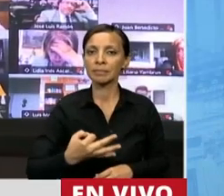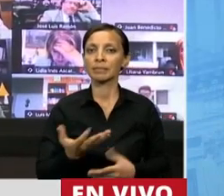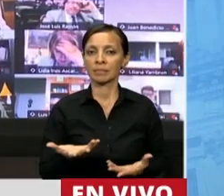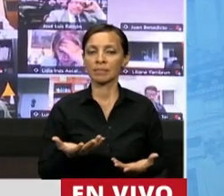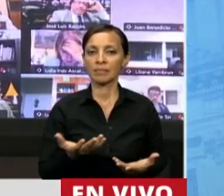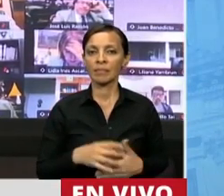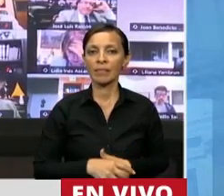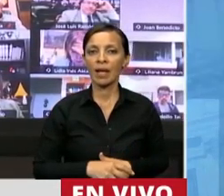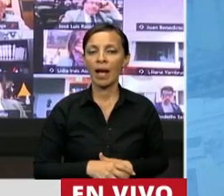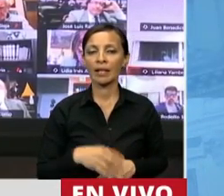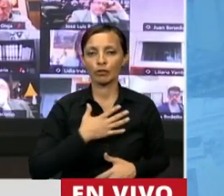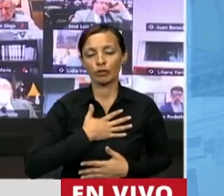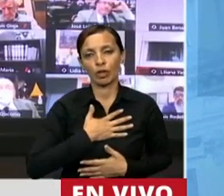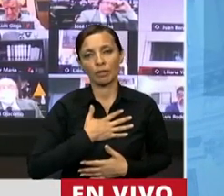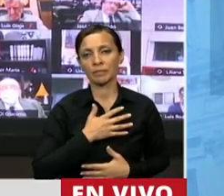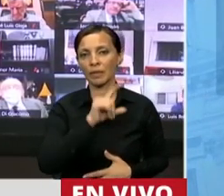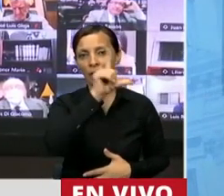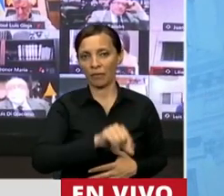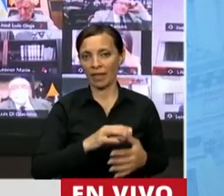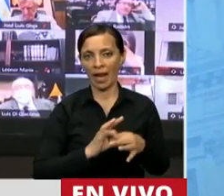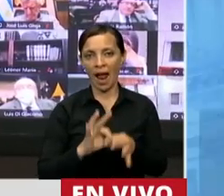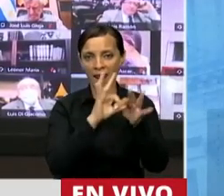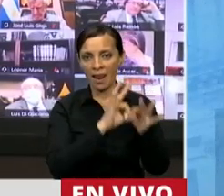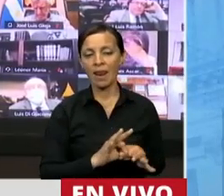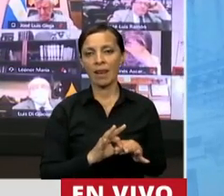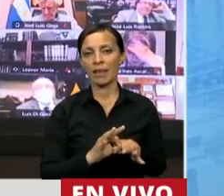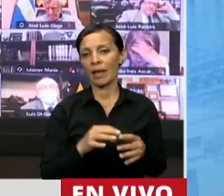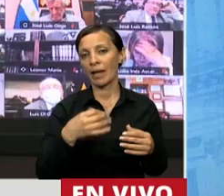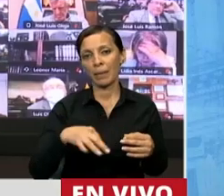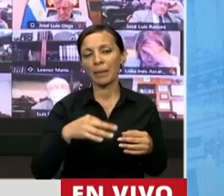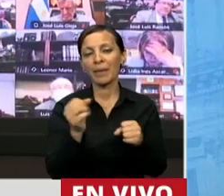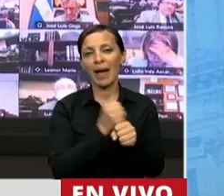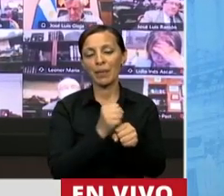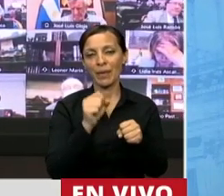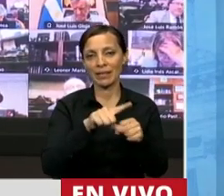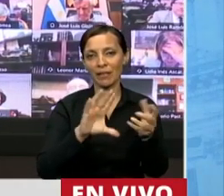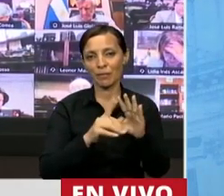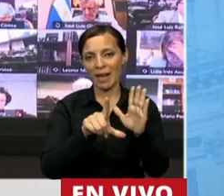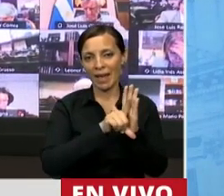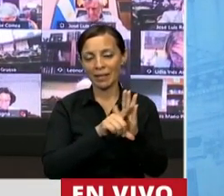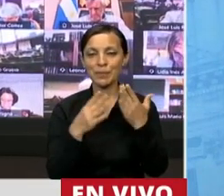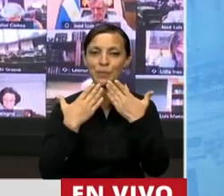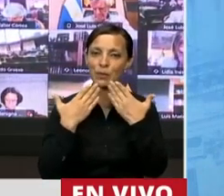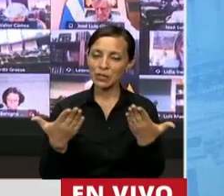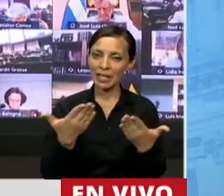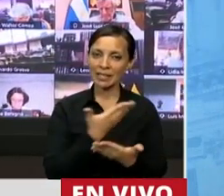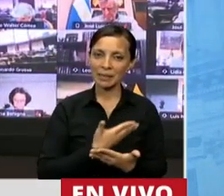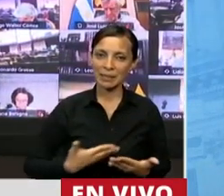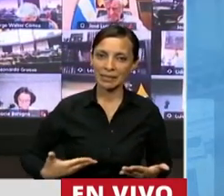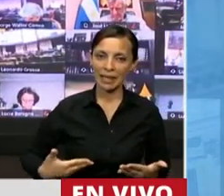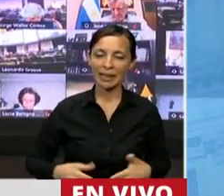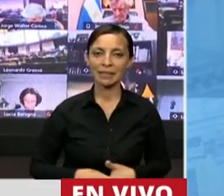federalista que soy, de sancionar este tipo de legislación. Muchas gracias, señor presidente.